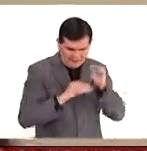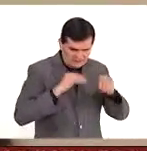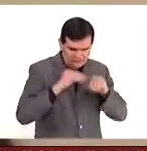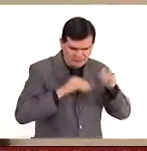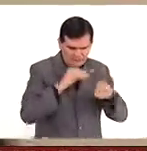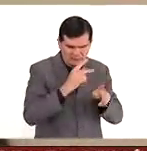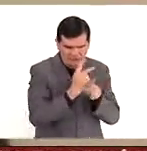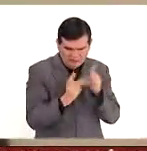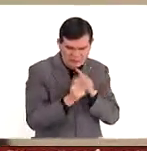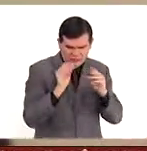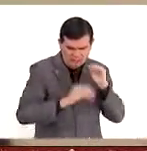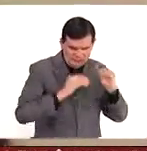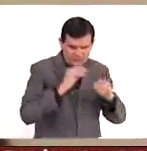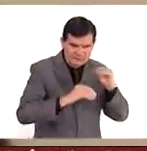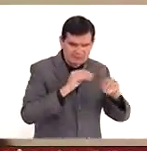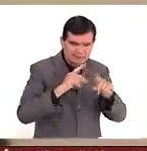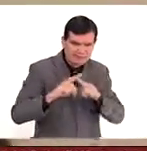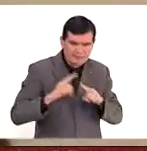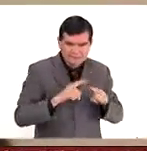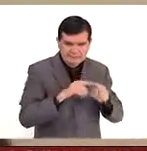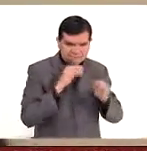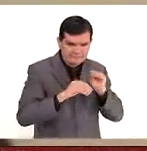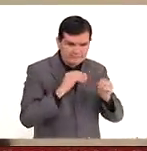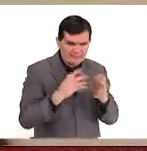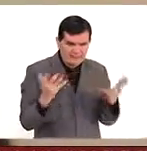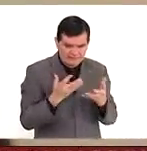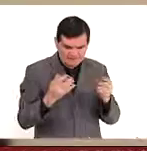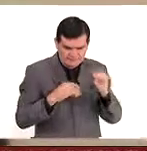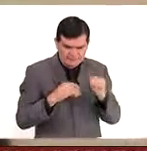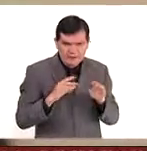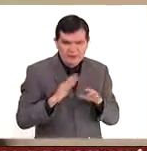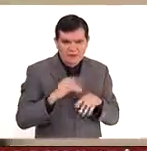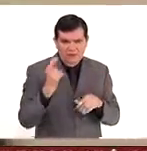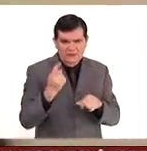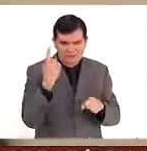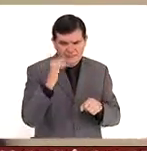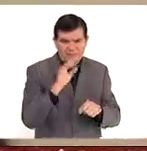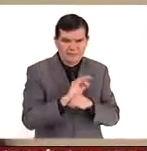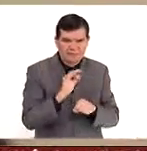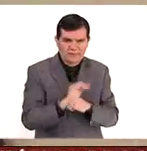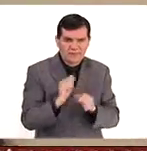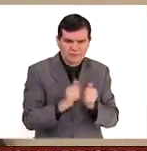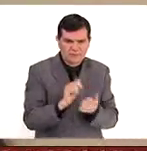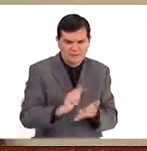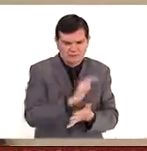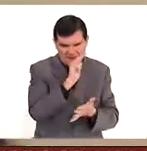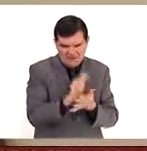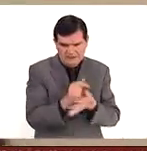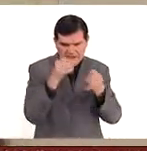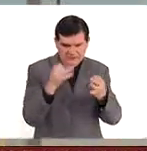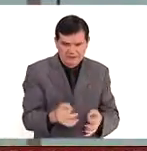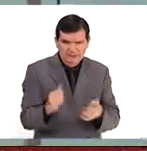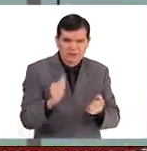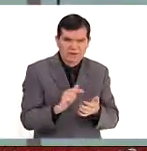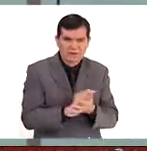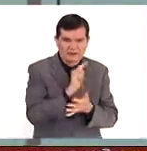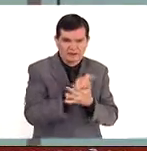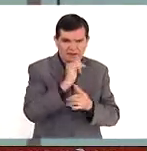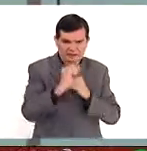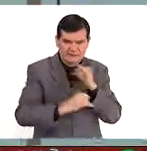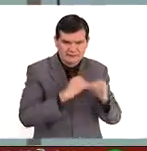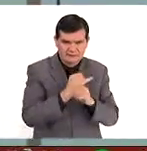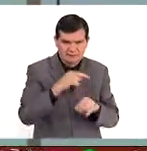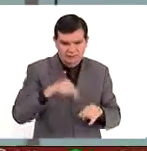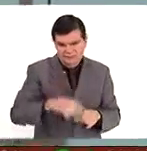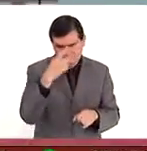producto y todas las especificaciones que necesitábamos conforme, porque queremos hacerlo conforme a la ley, conforme a la ley internacional, no